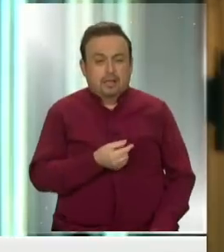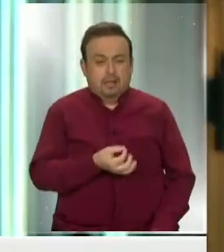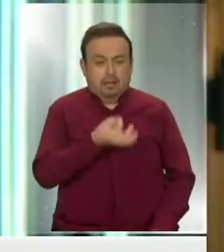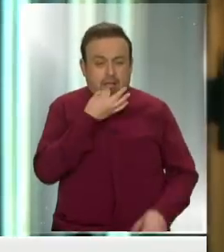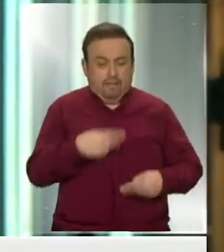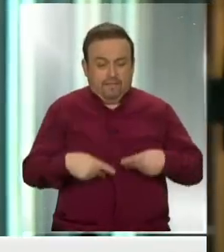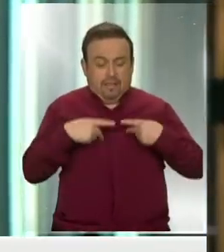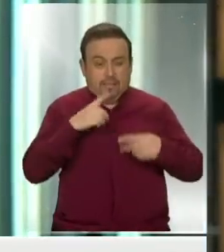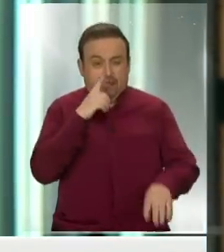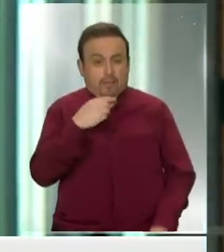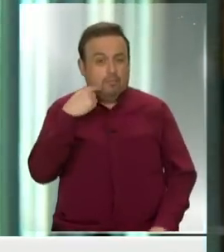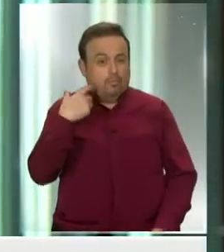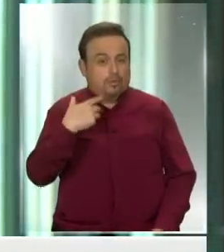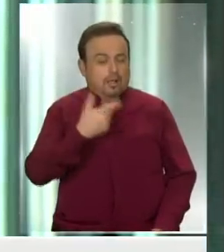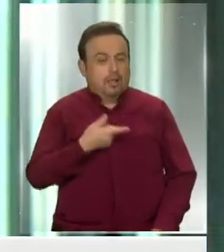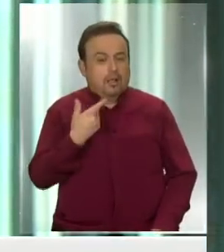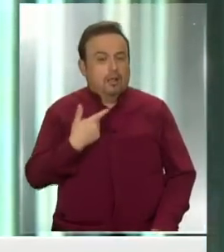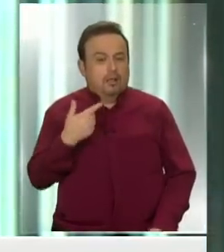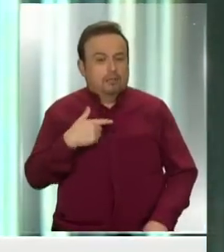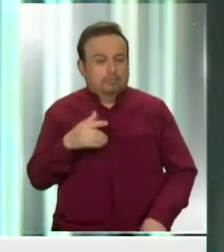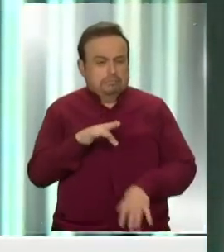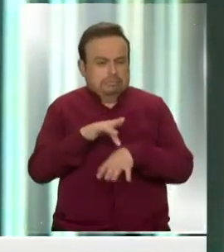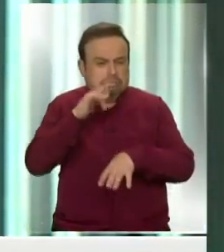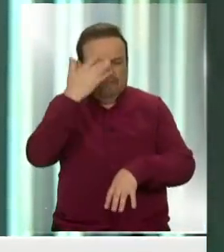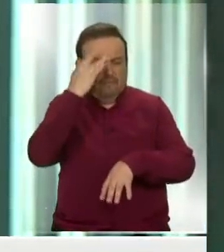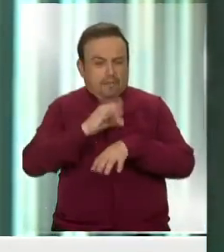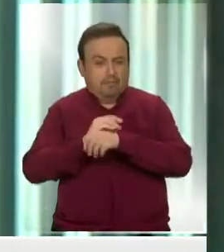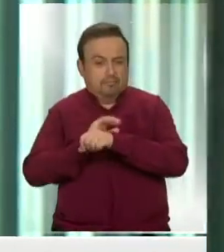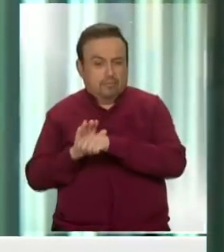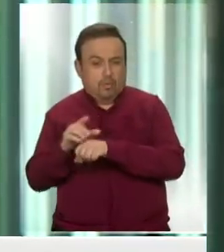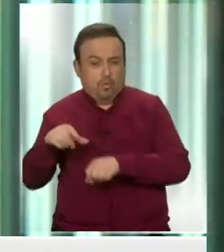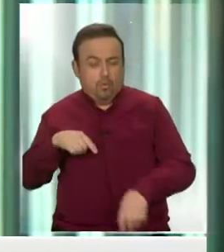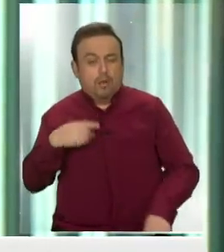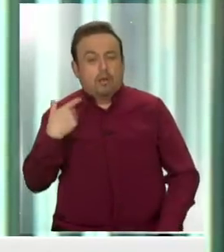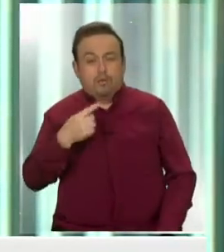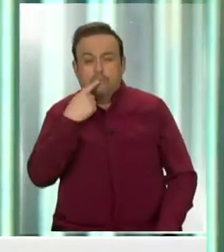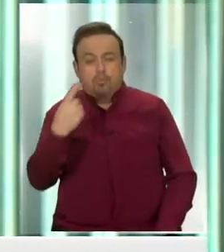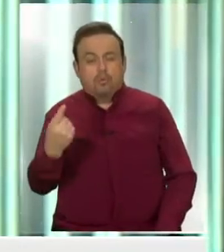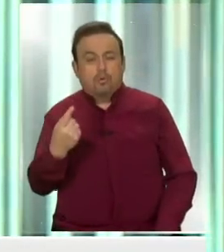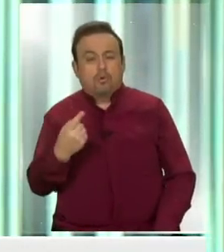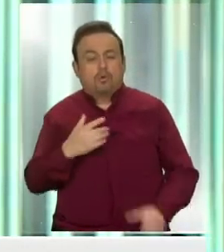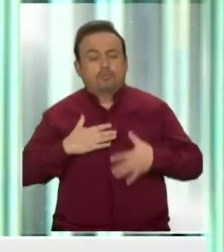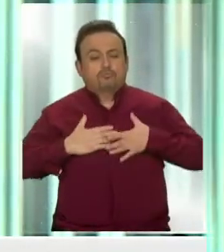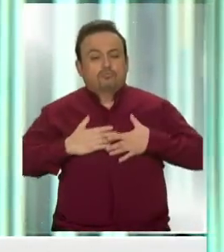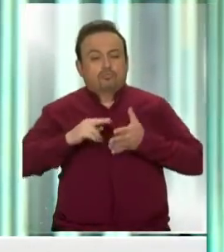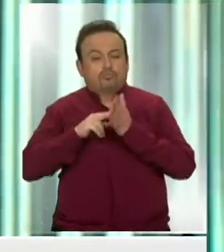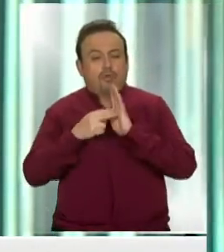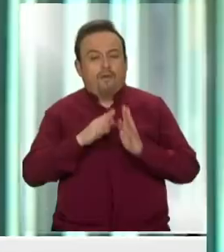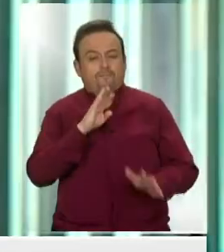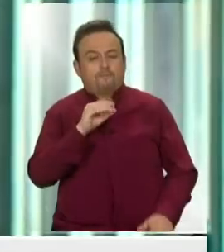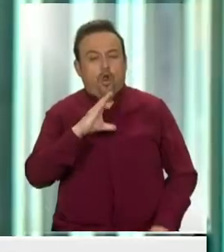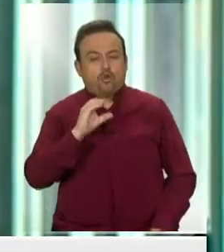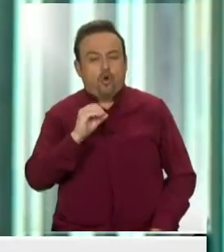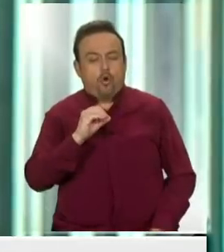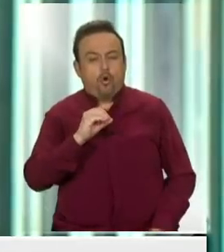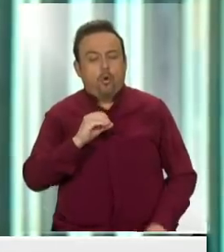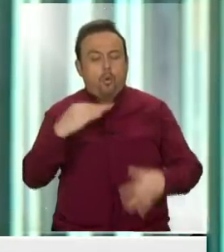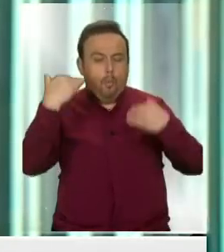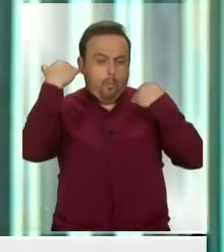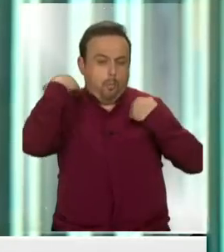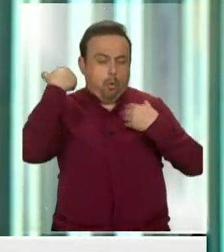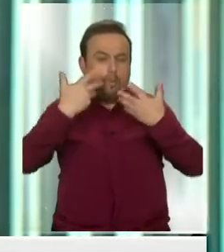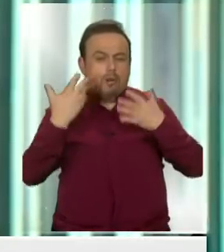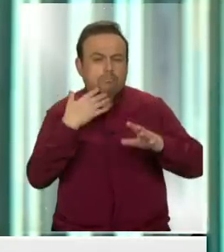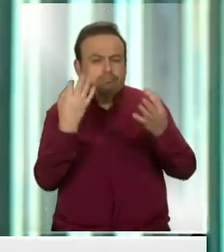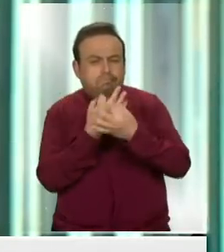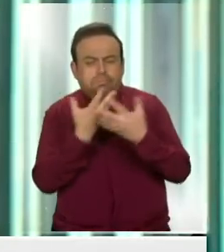vitamina D y también el desarrollo de un cuadro grave por coronavirus. Le preguntamos a una broncopulmonar justamente cuál es la relación. ¿Cómo se podría